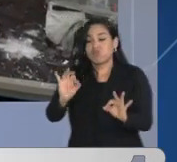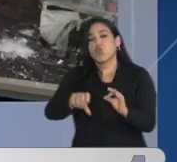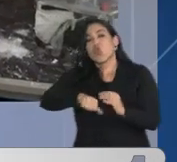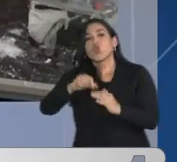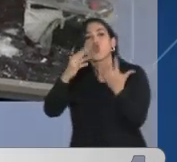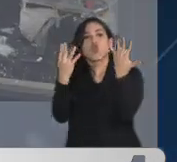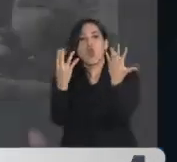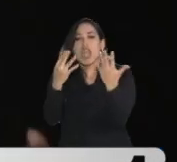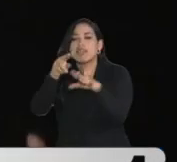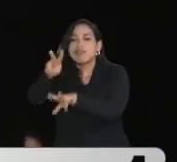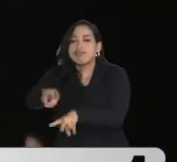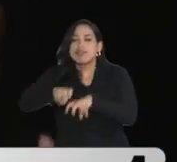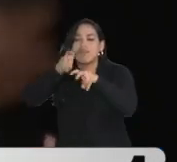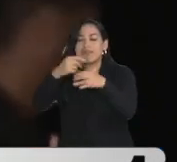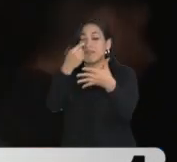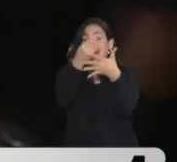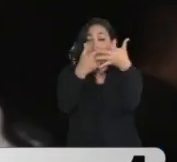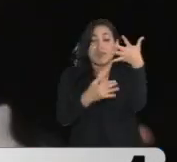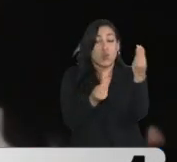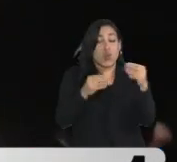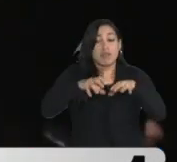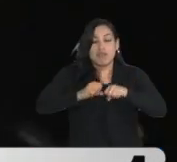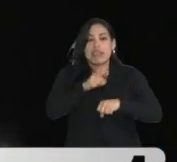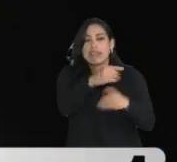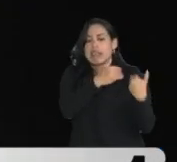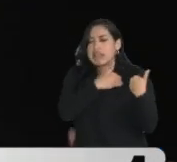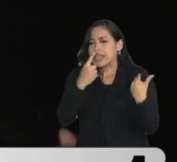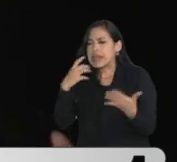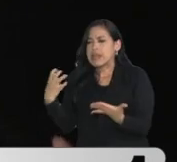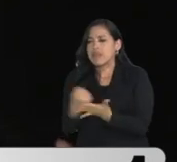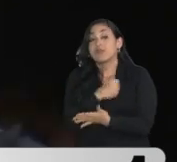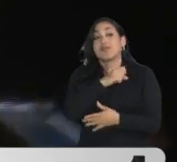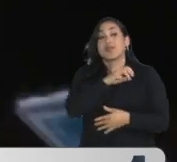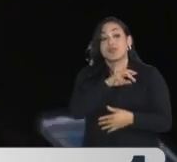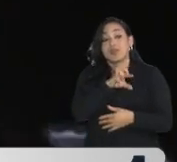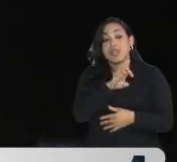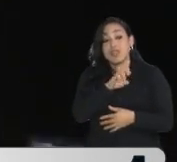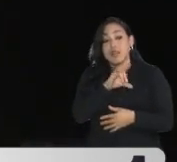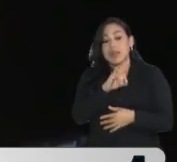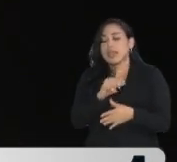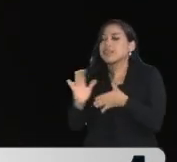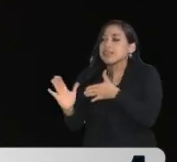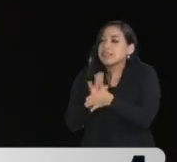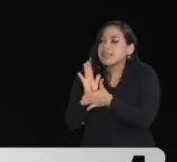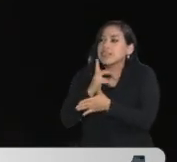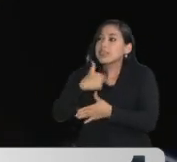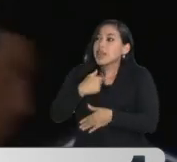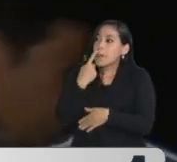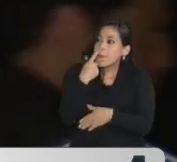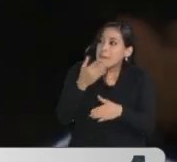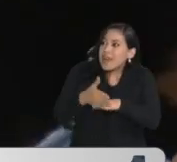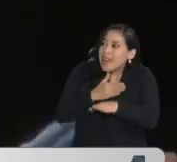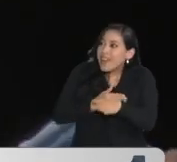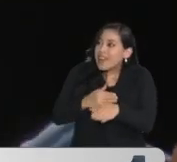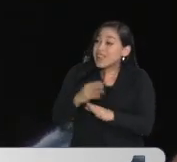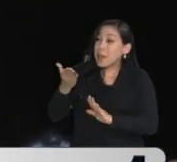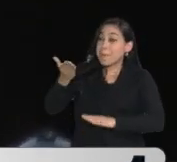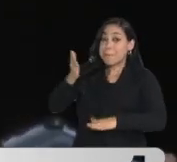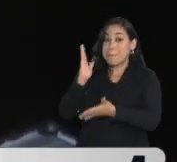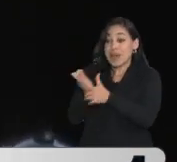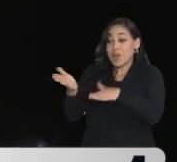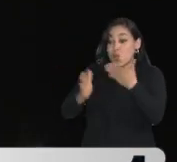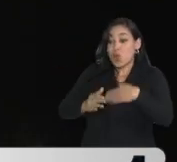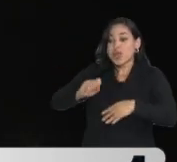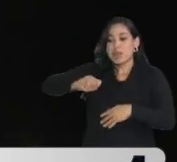nueve máquinas agrícolas. Según la dirección de la Policía Nacional, Pecci, que había recibido la noticia de que iba a ser padre antes de su asesinato,